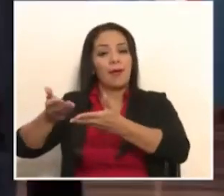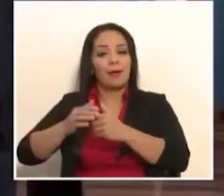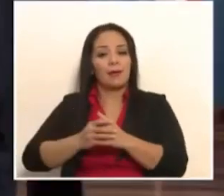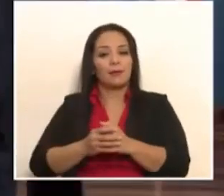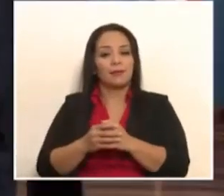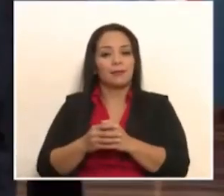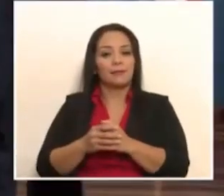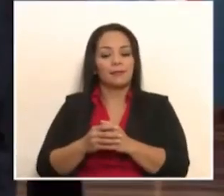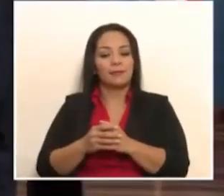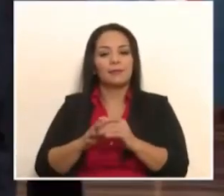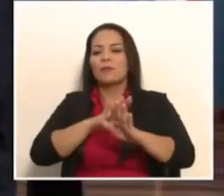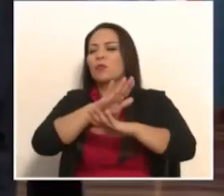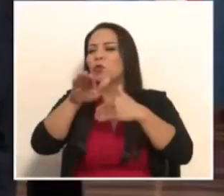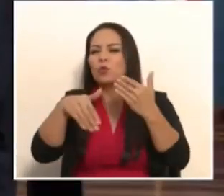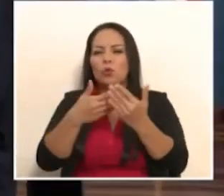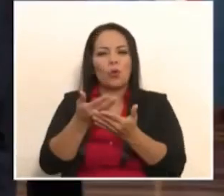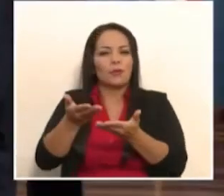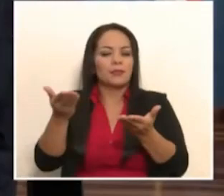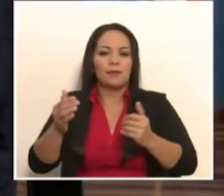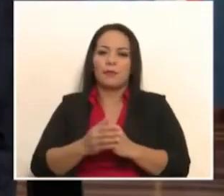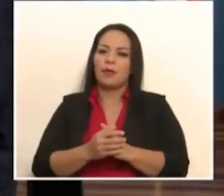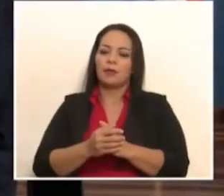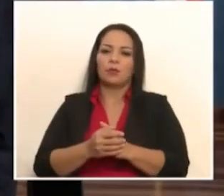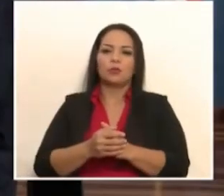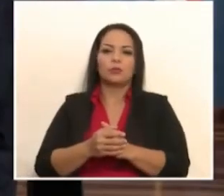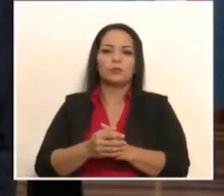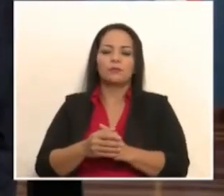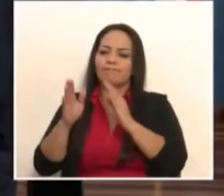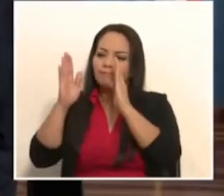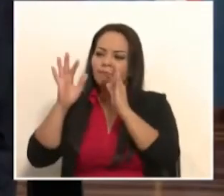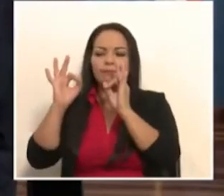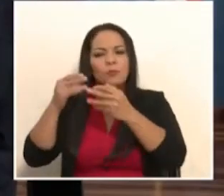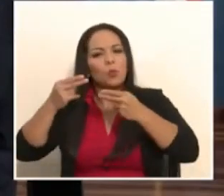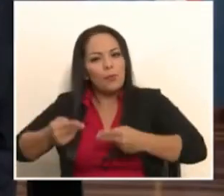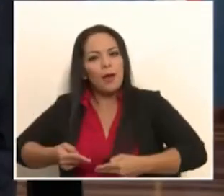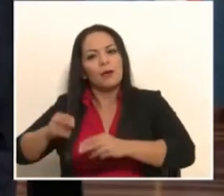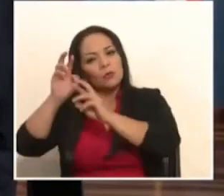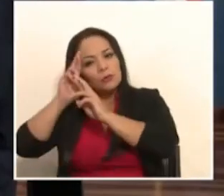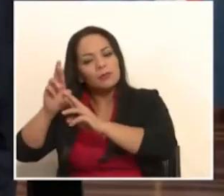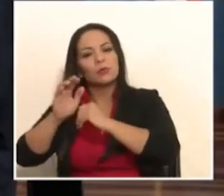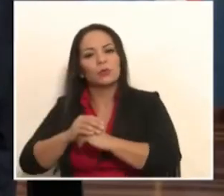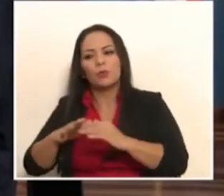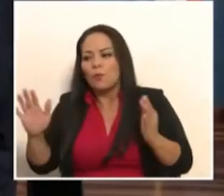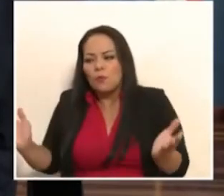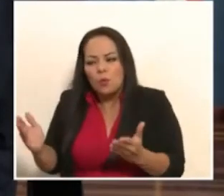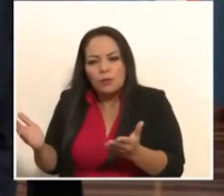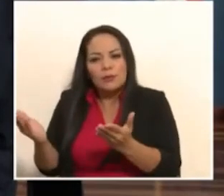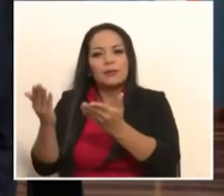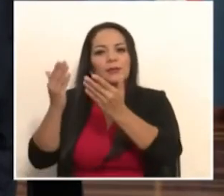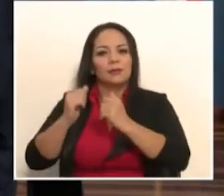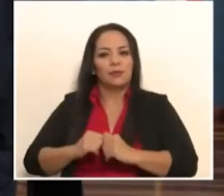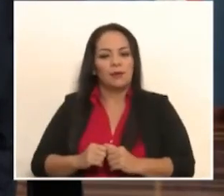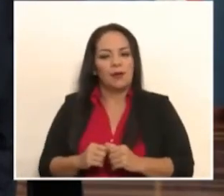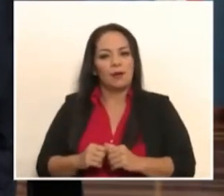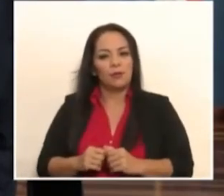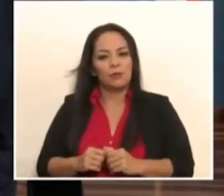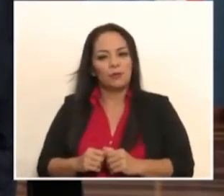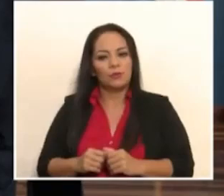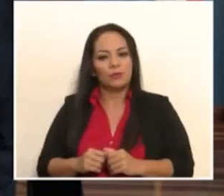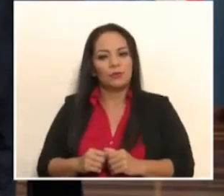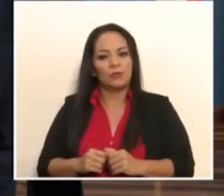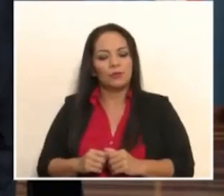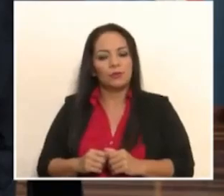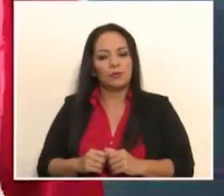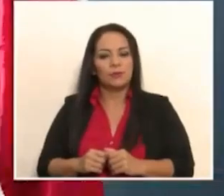todos los elementos, un trato humano, respetuoso, motivarlos. Hay temas,